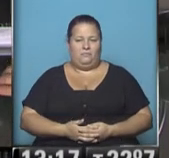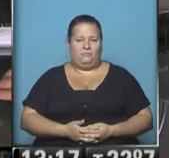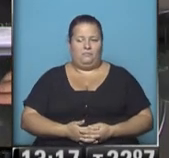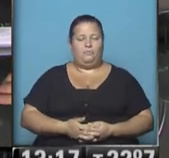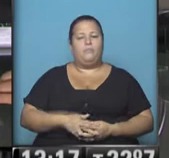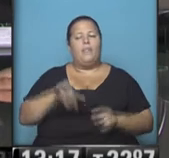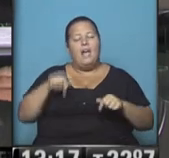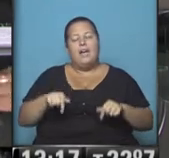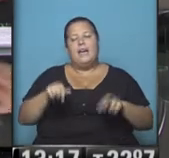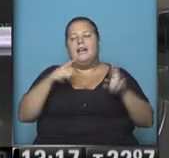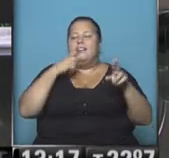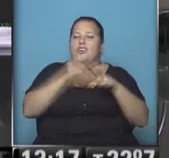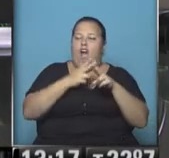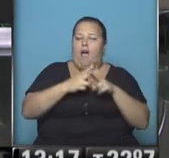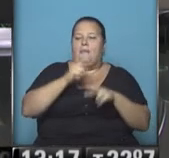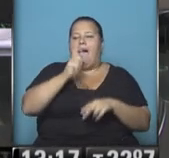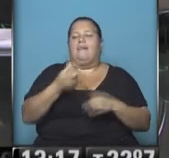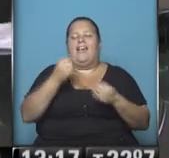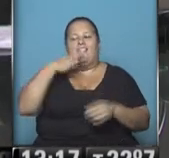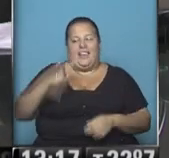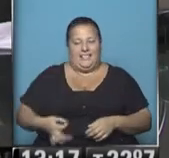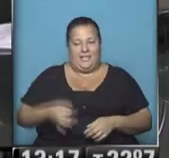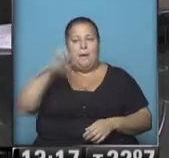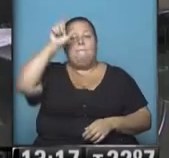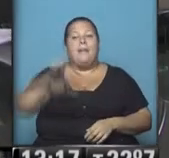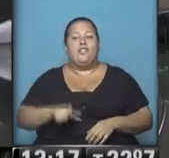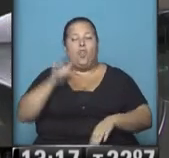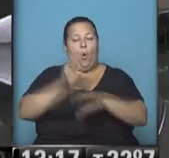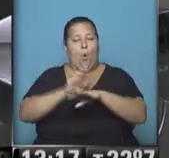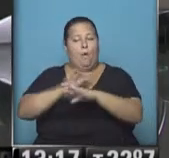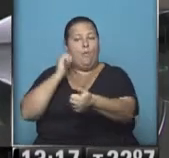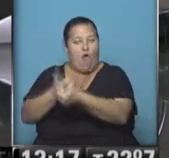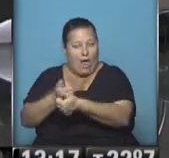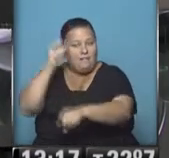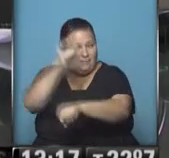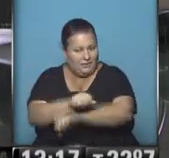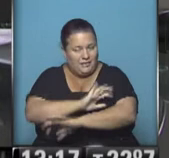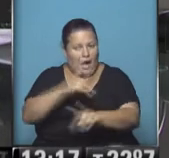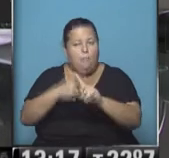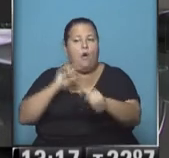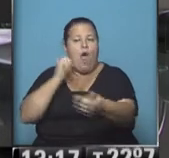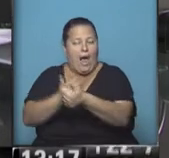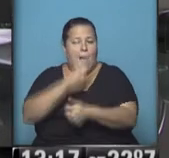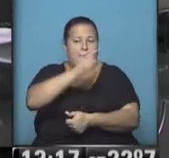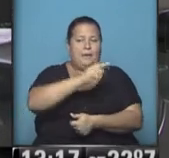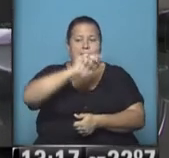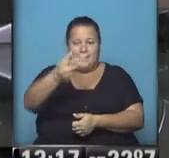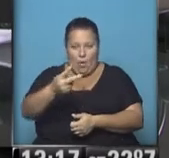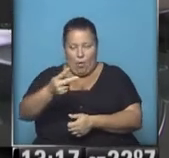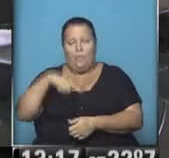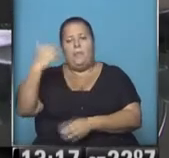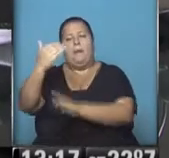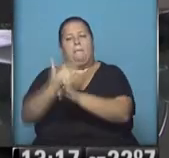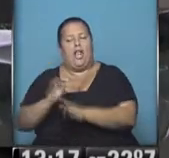Vamos a ponerle nombre y apellido a estas decisiones. La persona acusada de la violación, condenada por violación en la primera y en la segunda instancia, aunque le